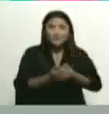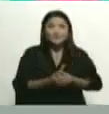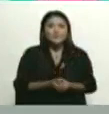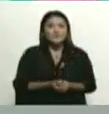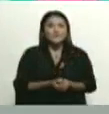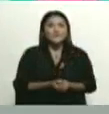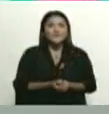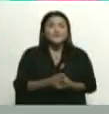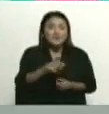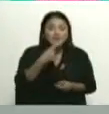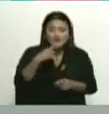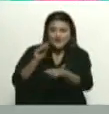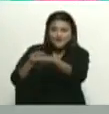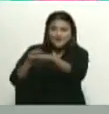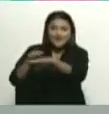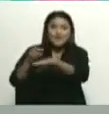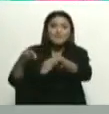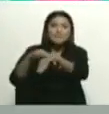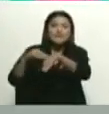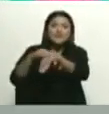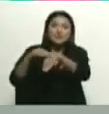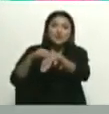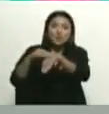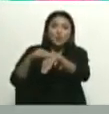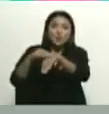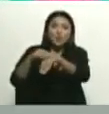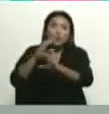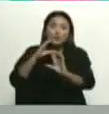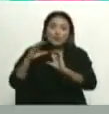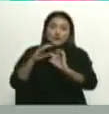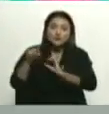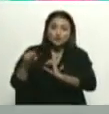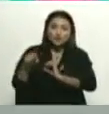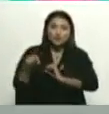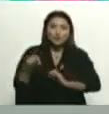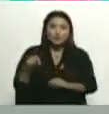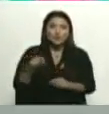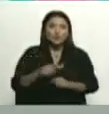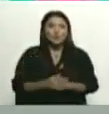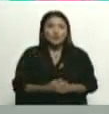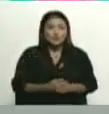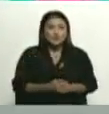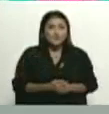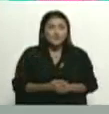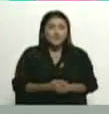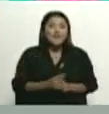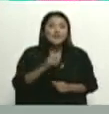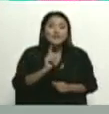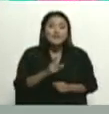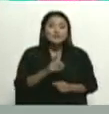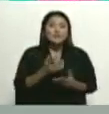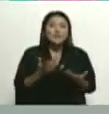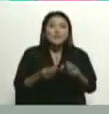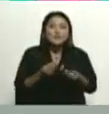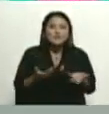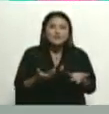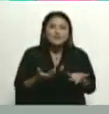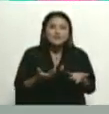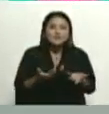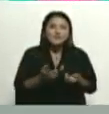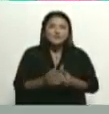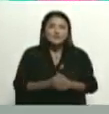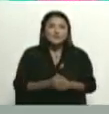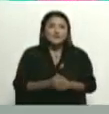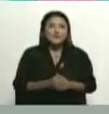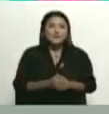al ministro Ñañez. Le dije, vamos a declarar una acción